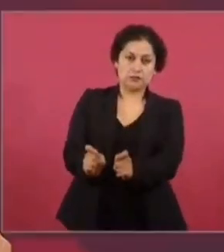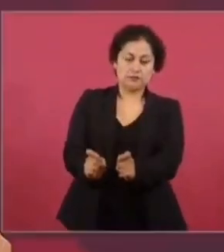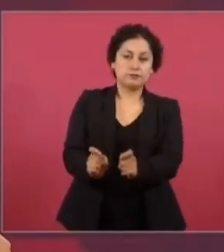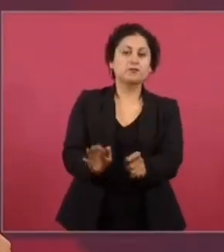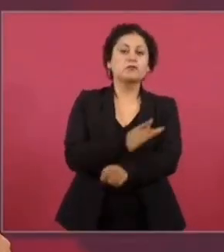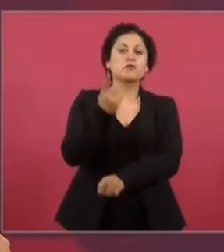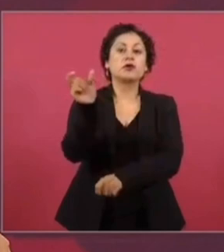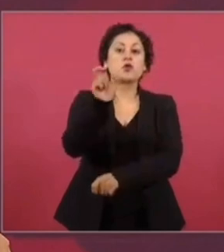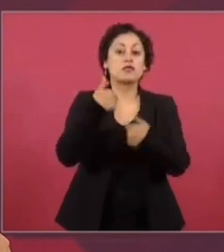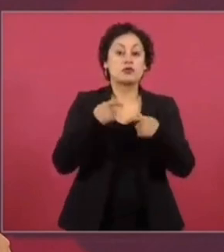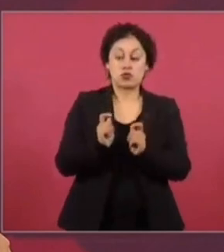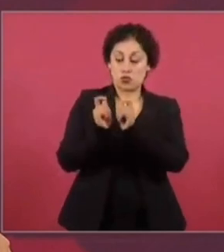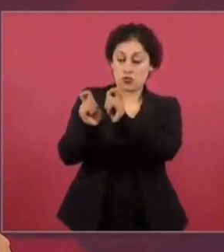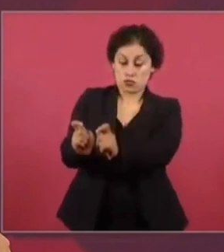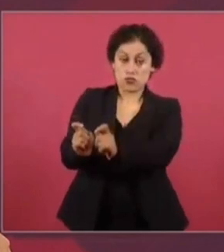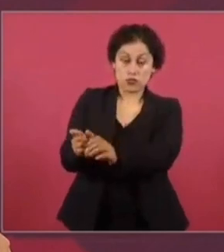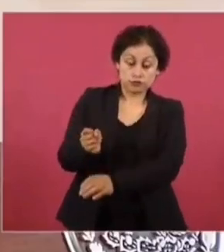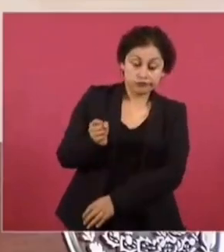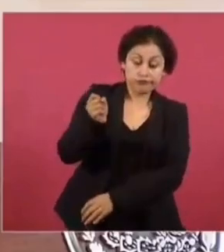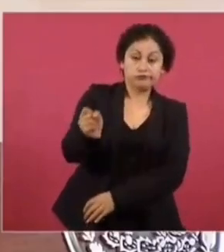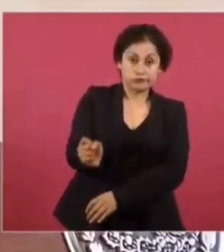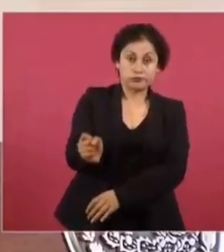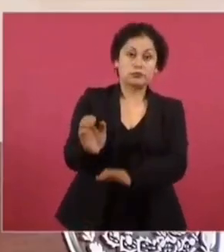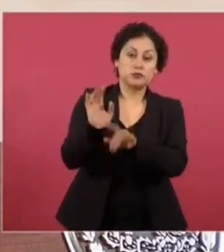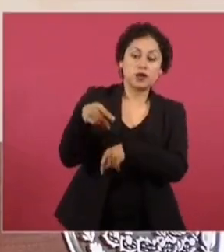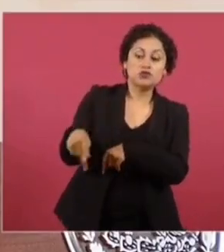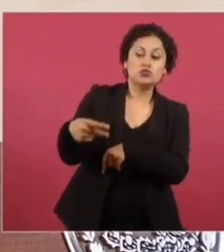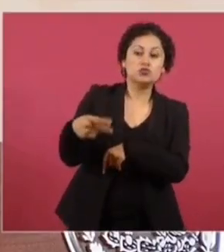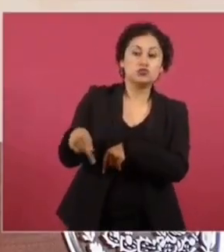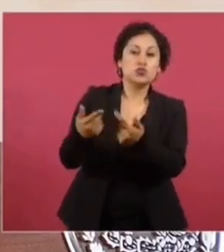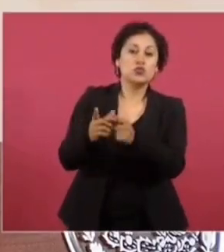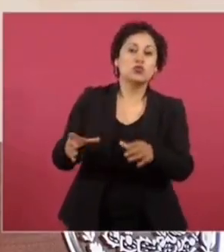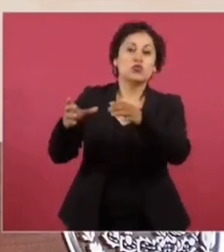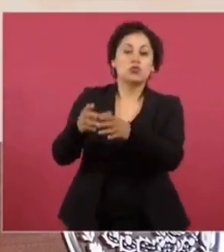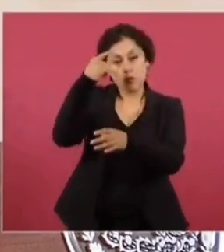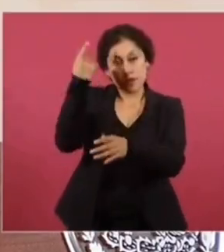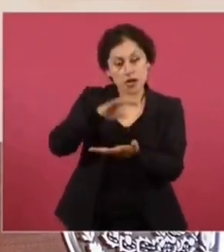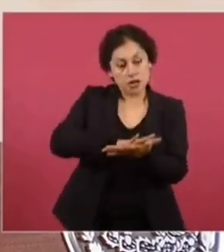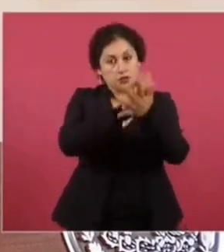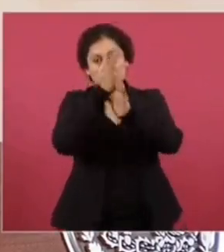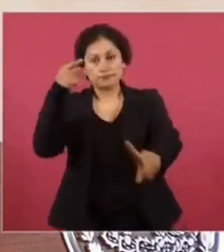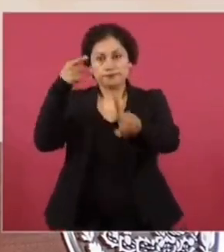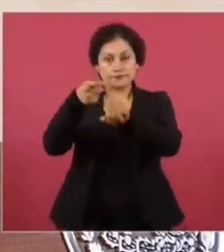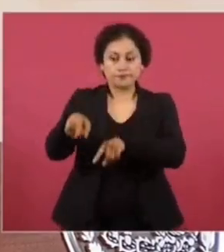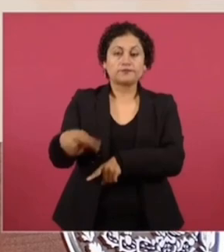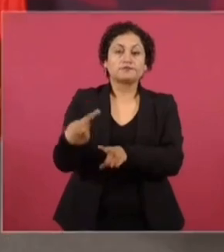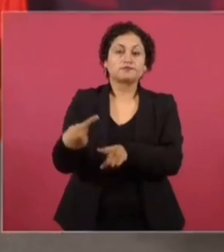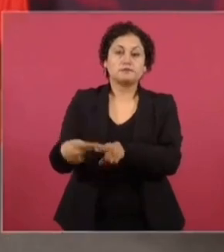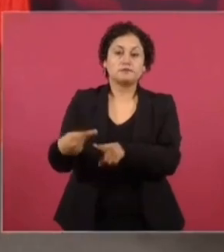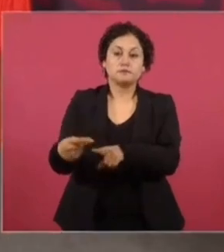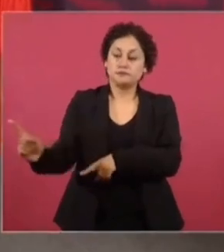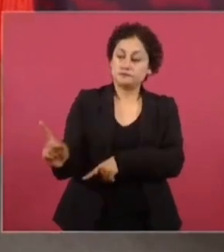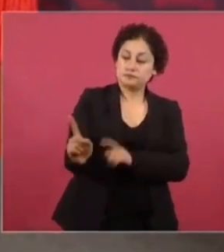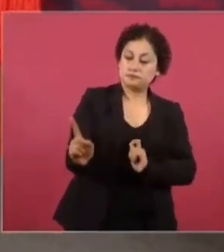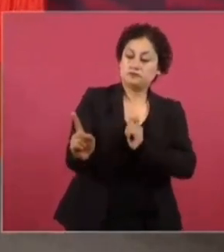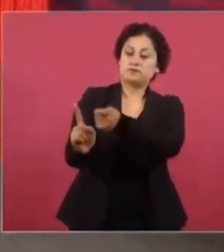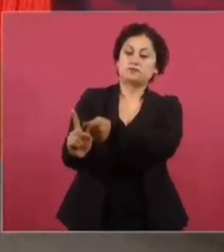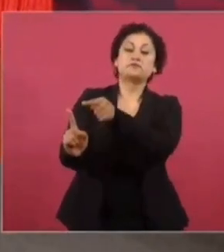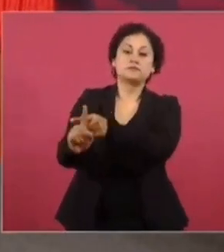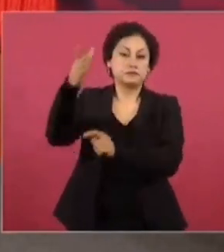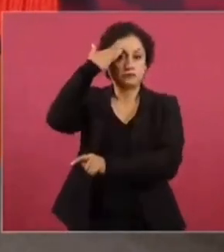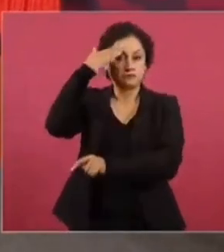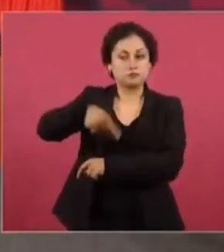de que yo entregue el bastón de mando, ya la dirección del movimiento por la transformación ya va a estar a cargo de quien reciba el bastón de mando.